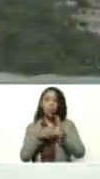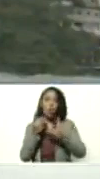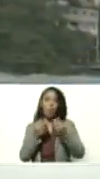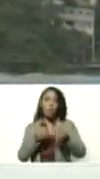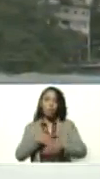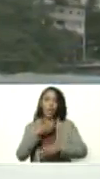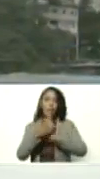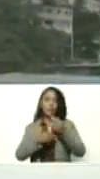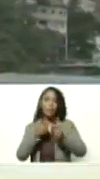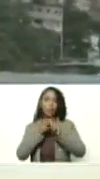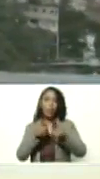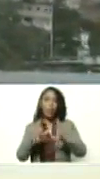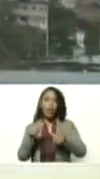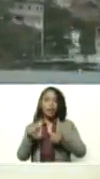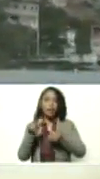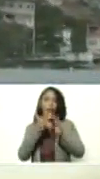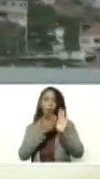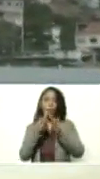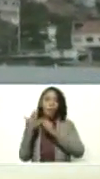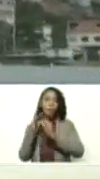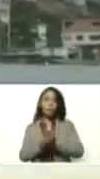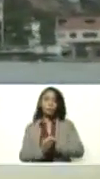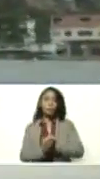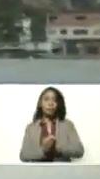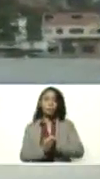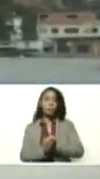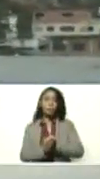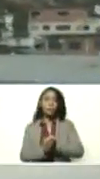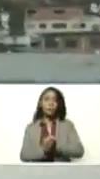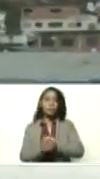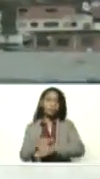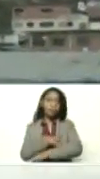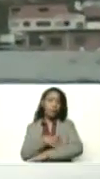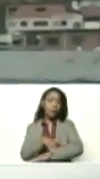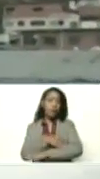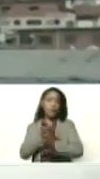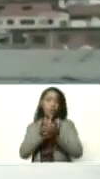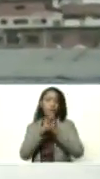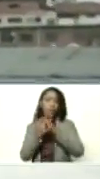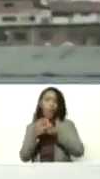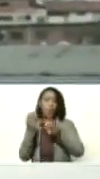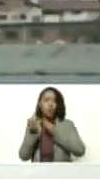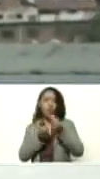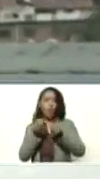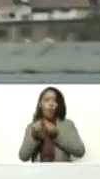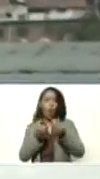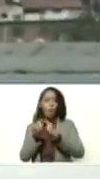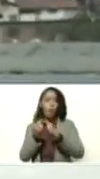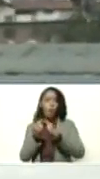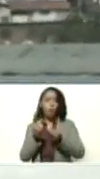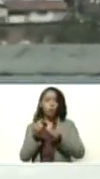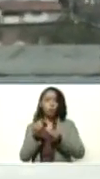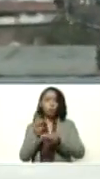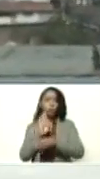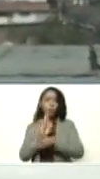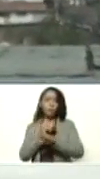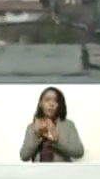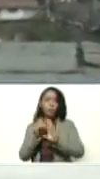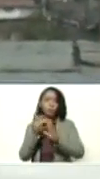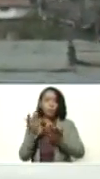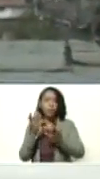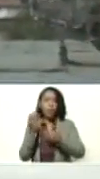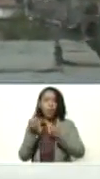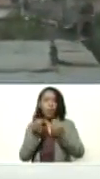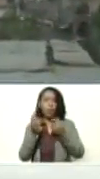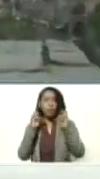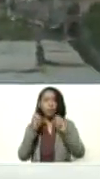podemos nosotros multiplicar esto en las comunidades, tanto urbanas de los barrios como semirurales y bueno, ni rurales como el